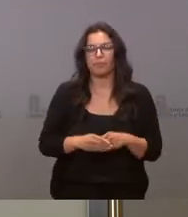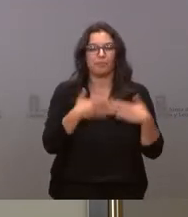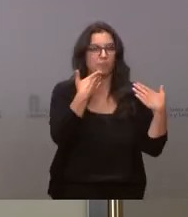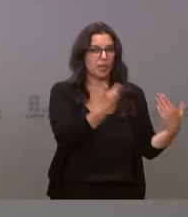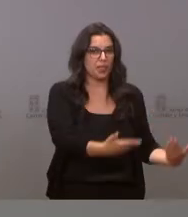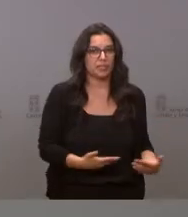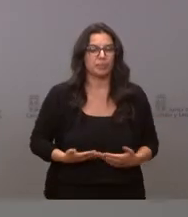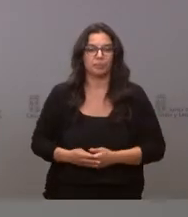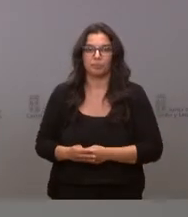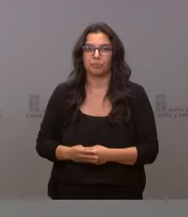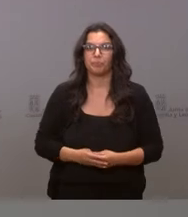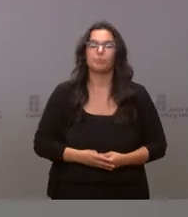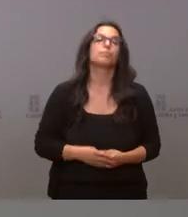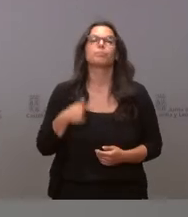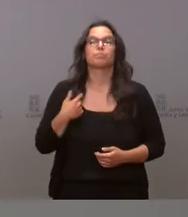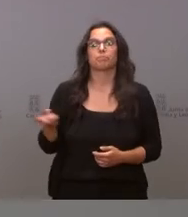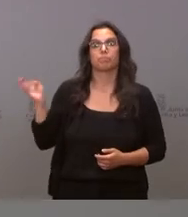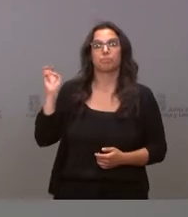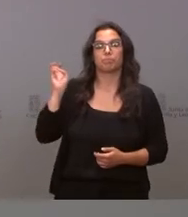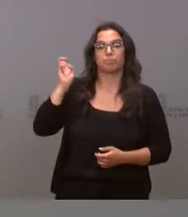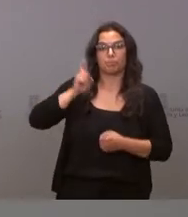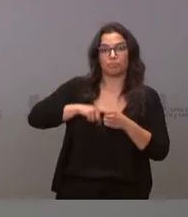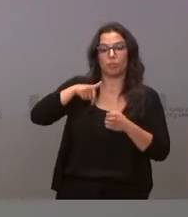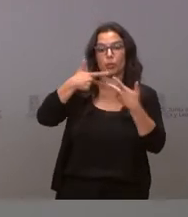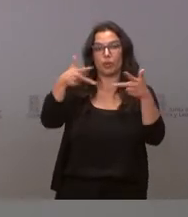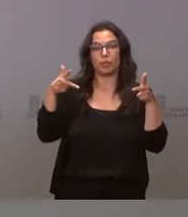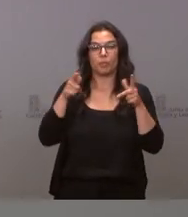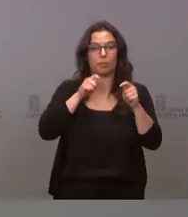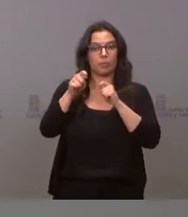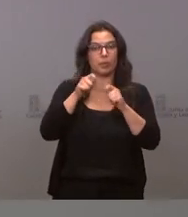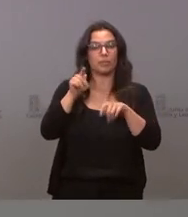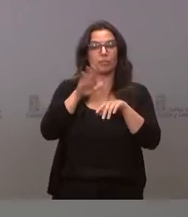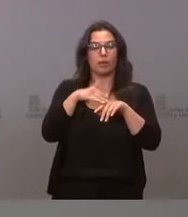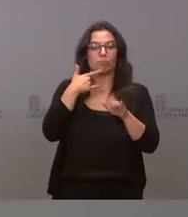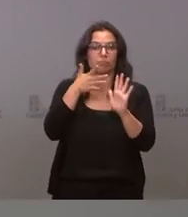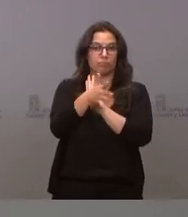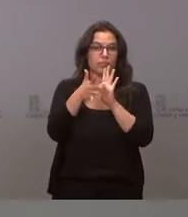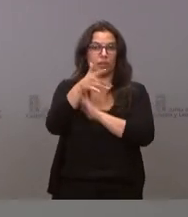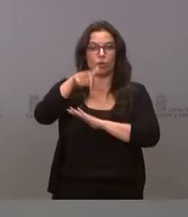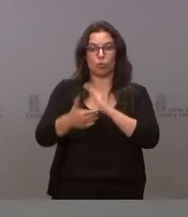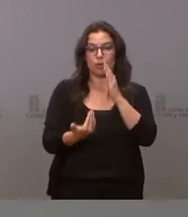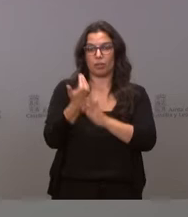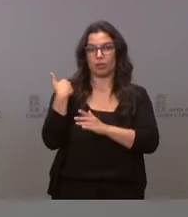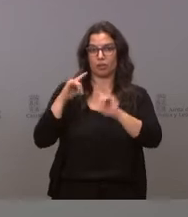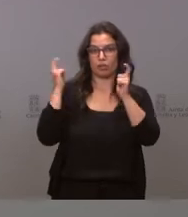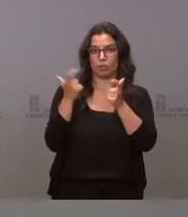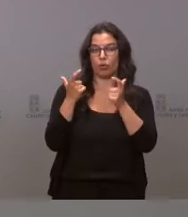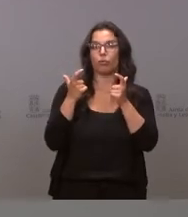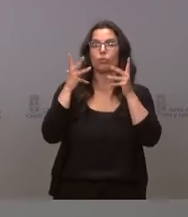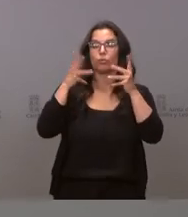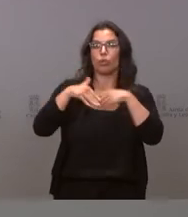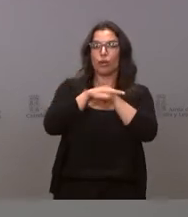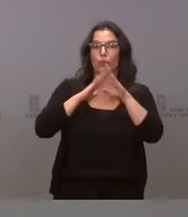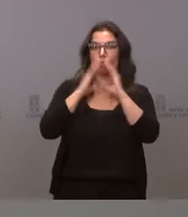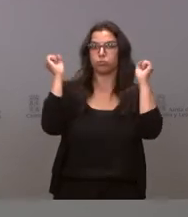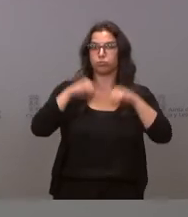Gracias, vicepresidente. Comparezco en esta rueda de prensa hoy para dar cuenta de la aprobación que esta mañana hemos llevado a cabo en el Consejo de Gobierno